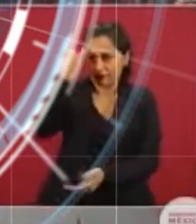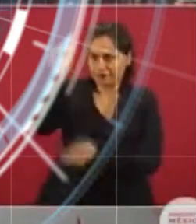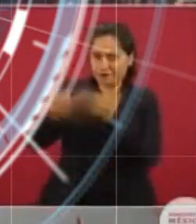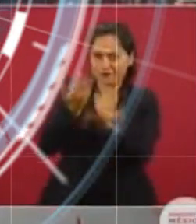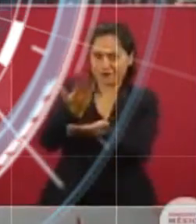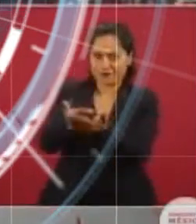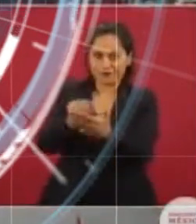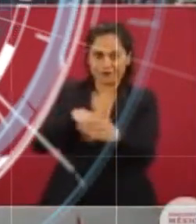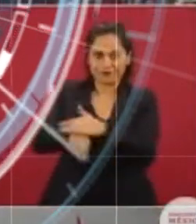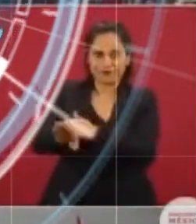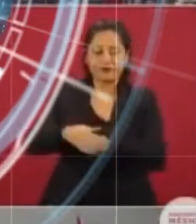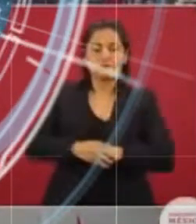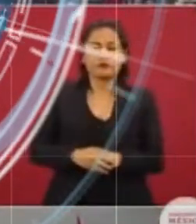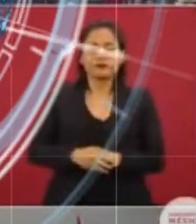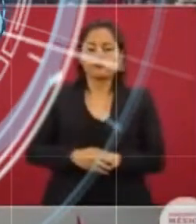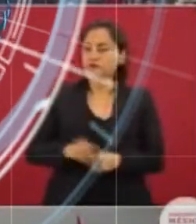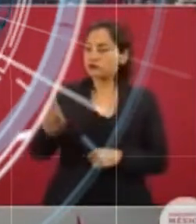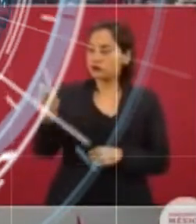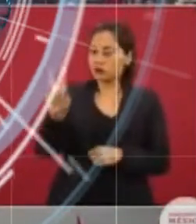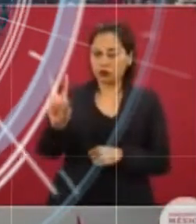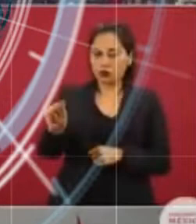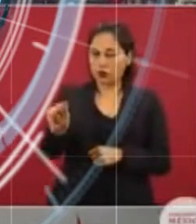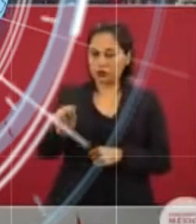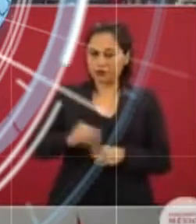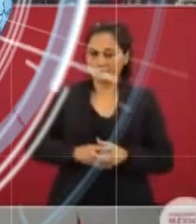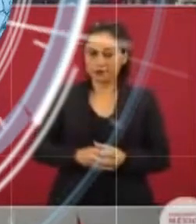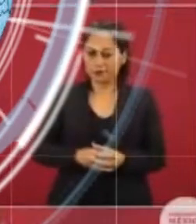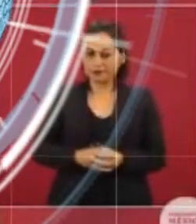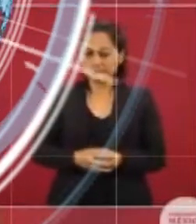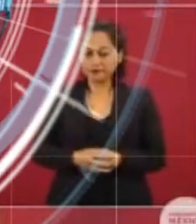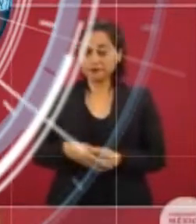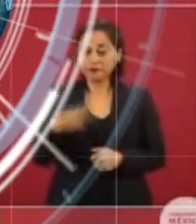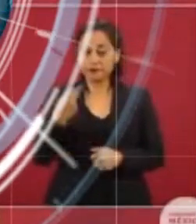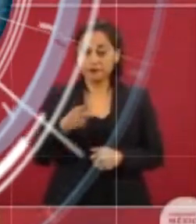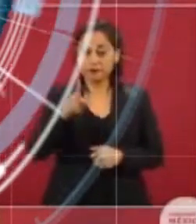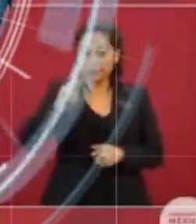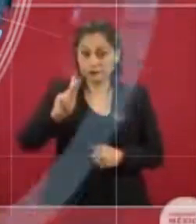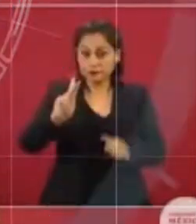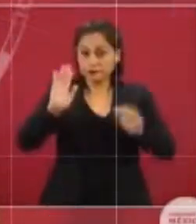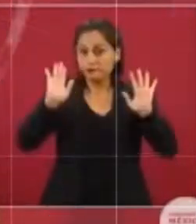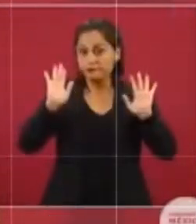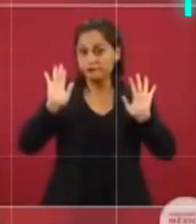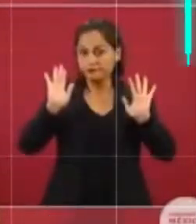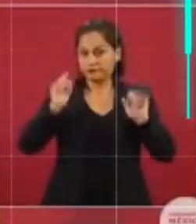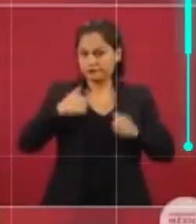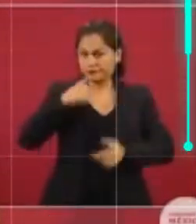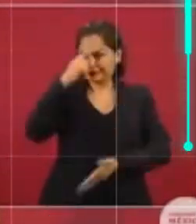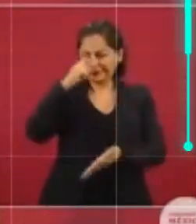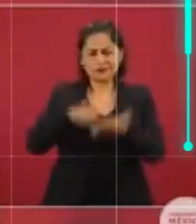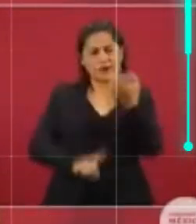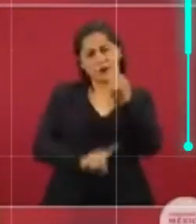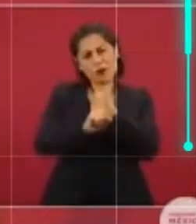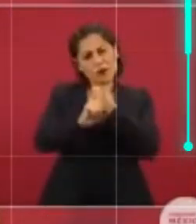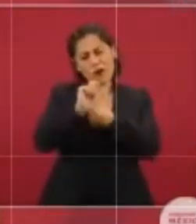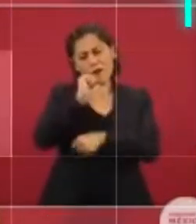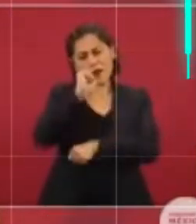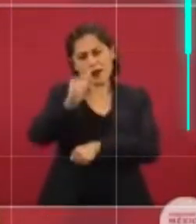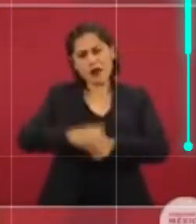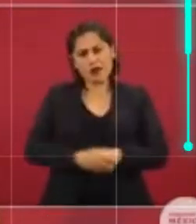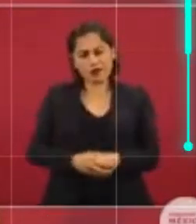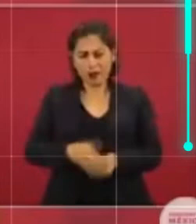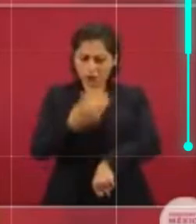gobierno de la